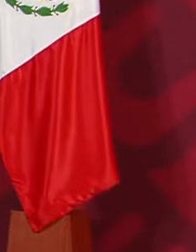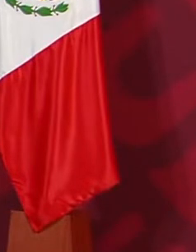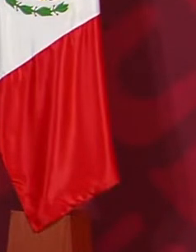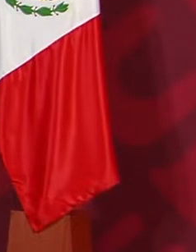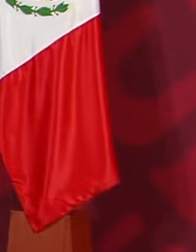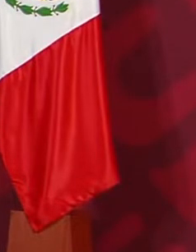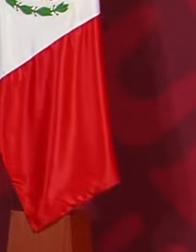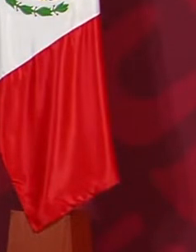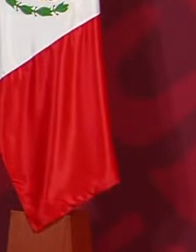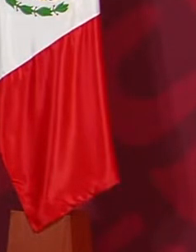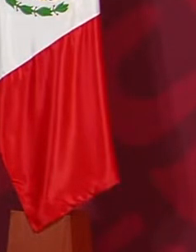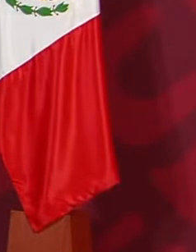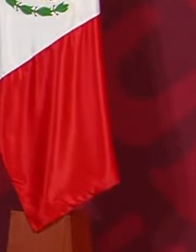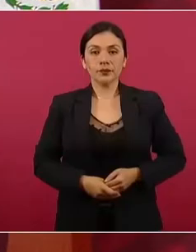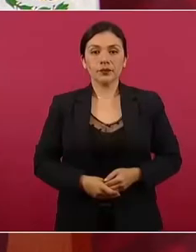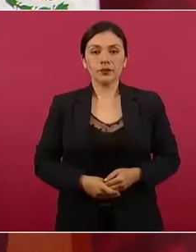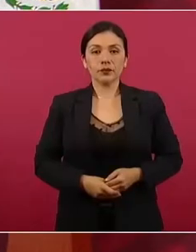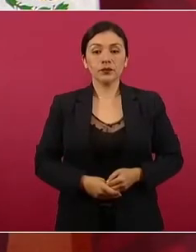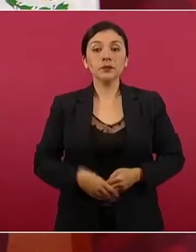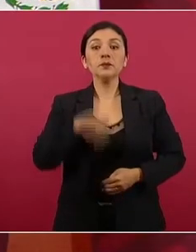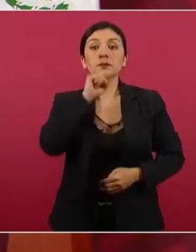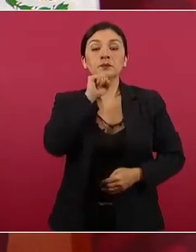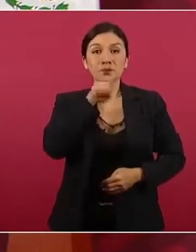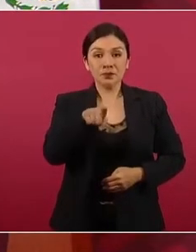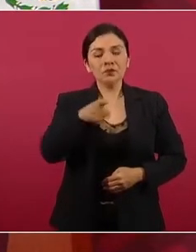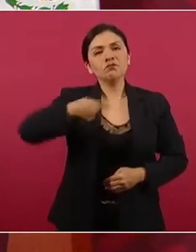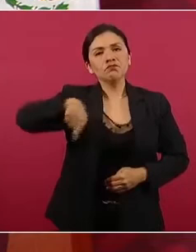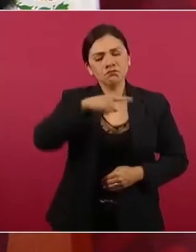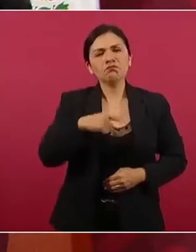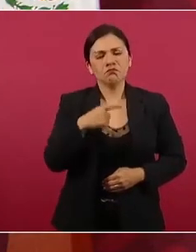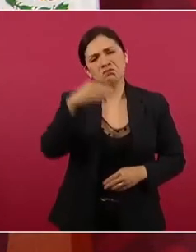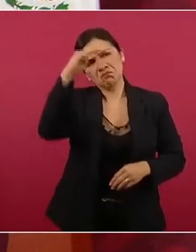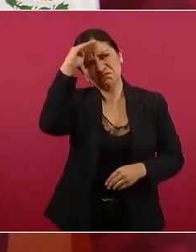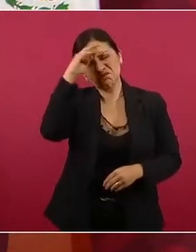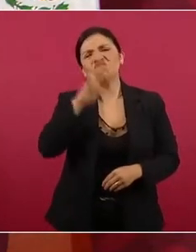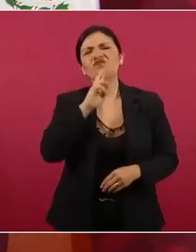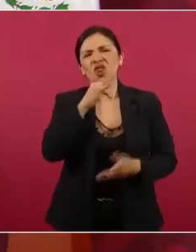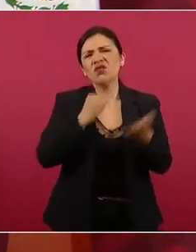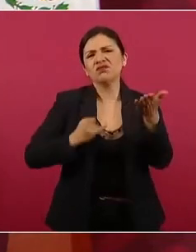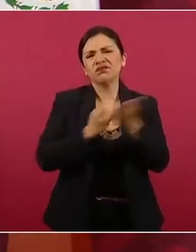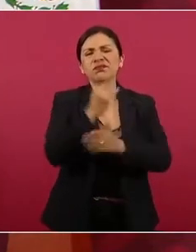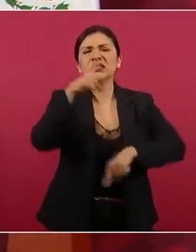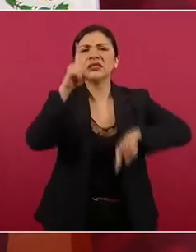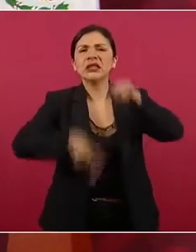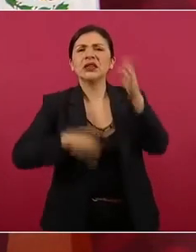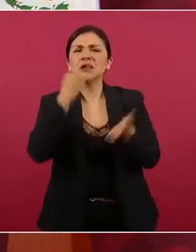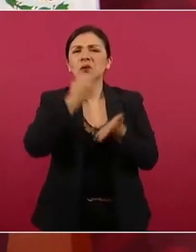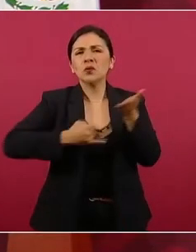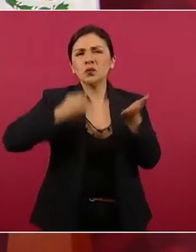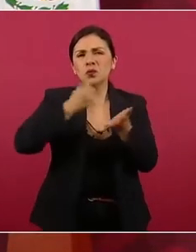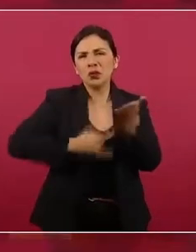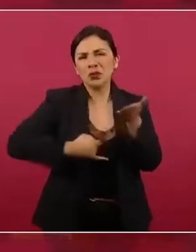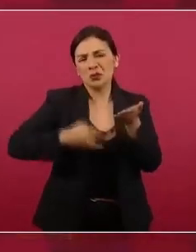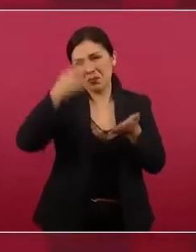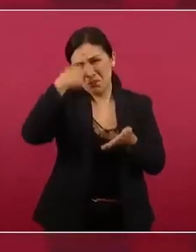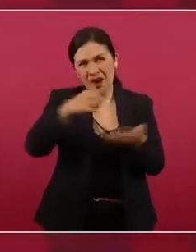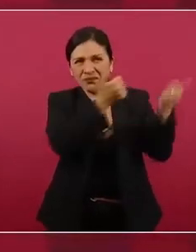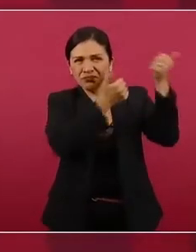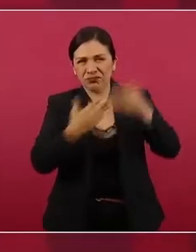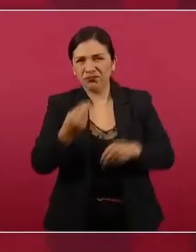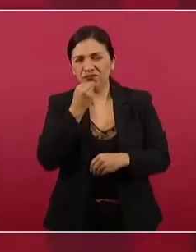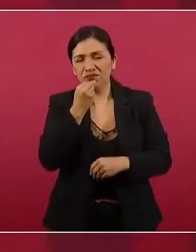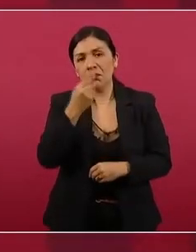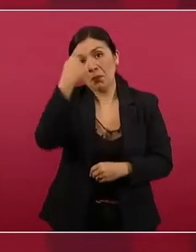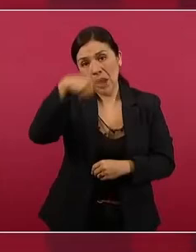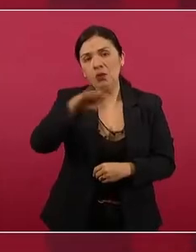para poder comprar alimentos